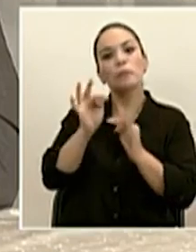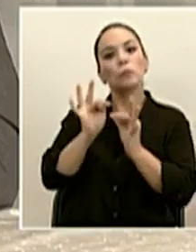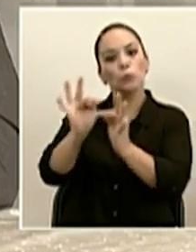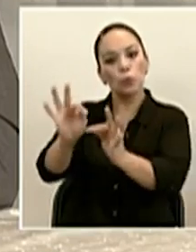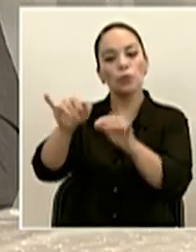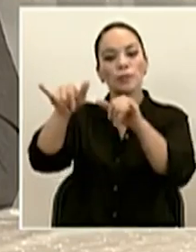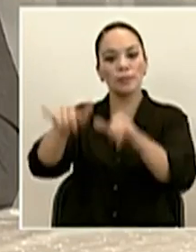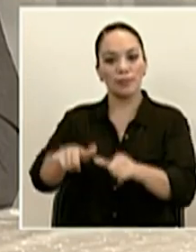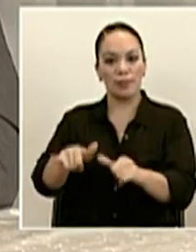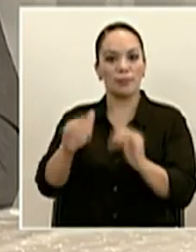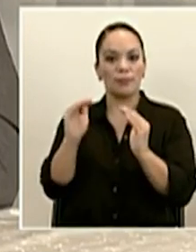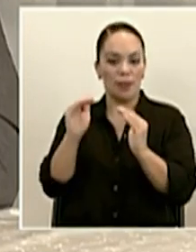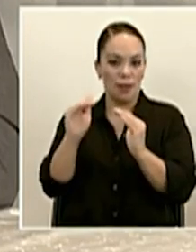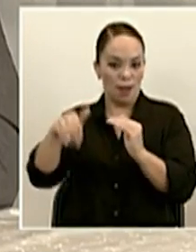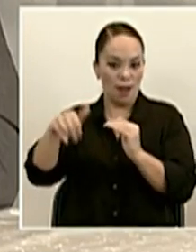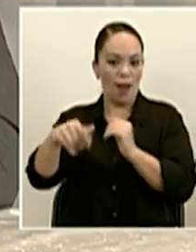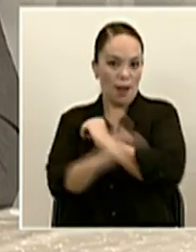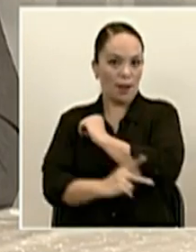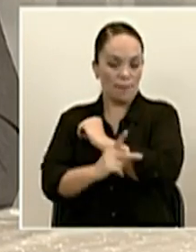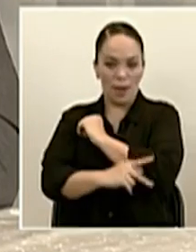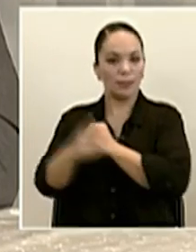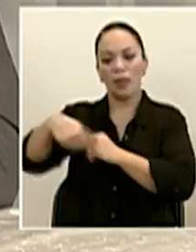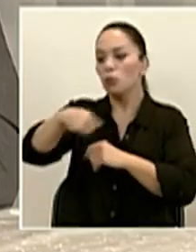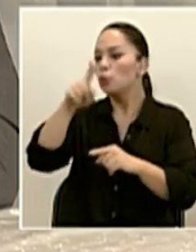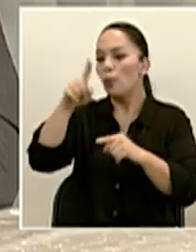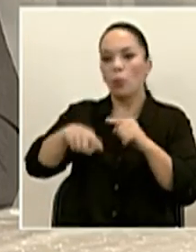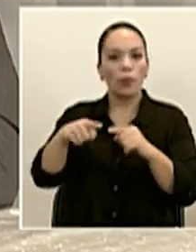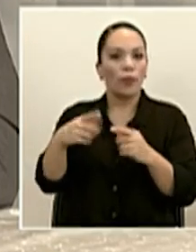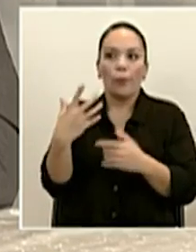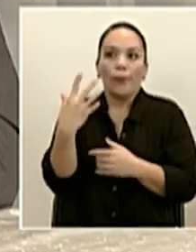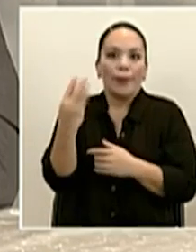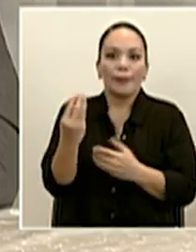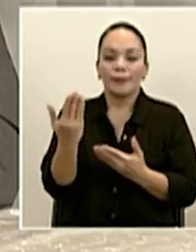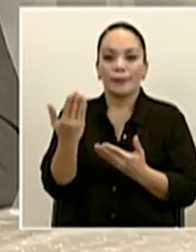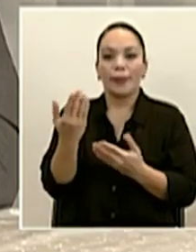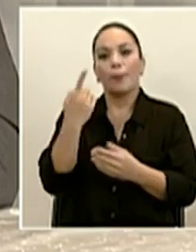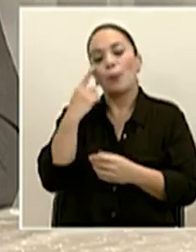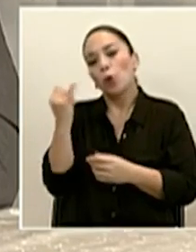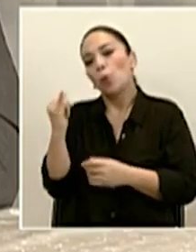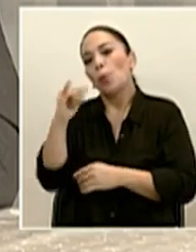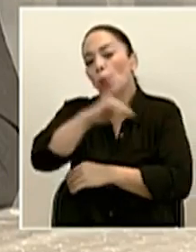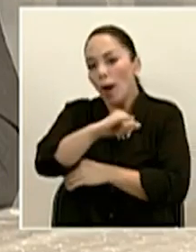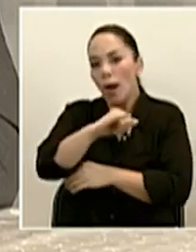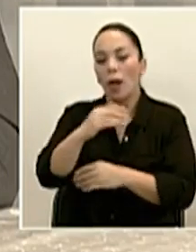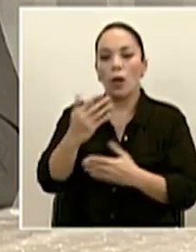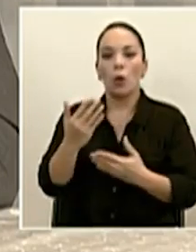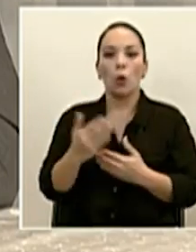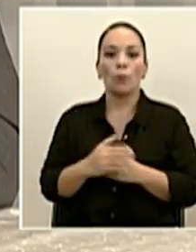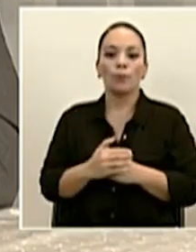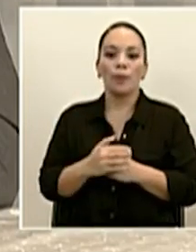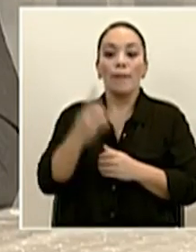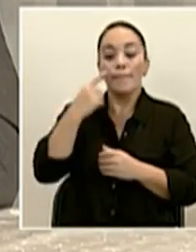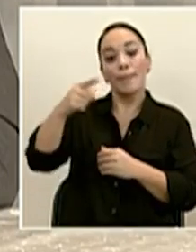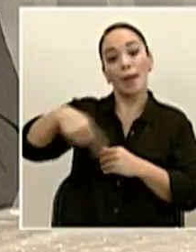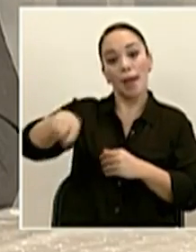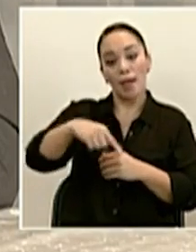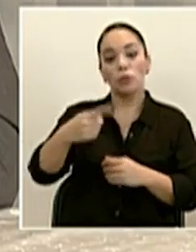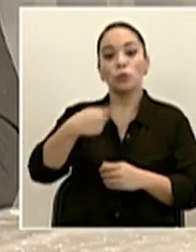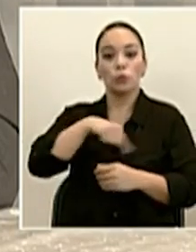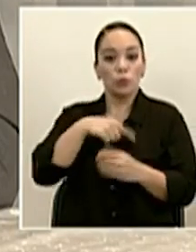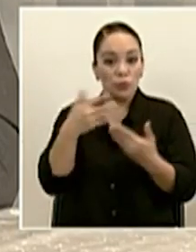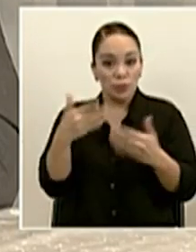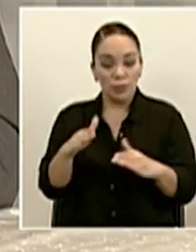país y que no han podido salir de... sea porque no se ha conseguido tener un vuelo charter, para ellos y ellas se ha hecho